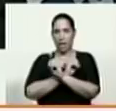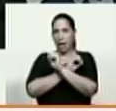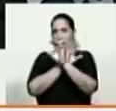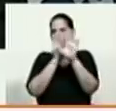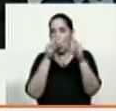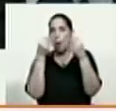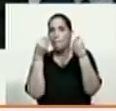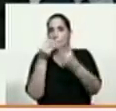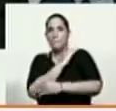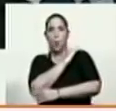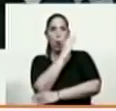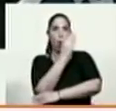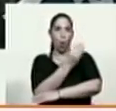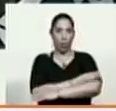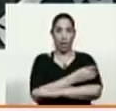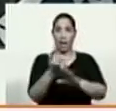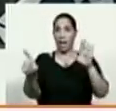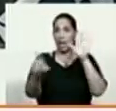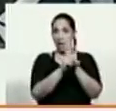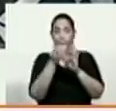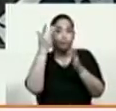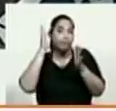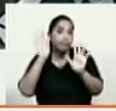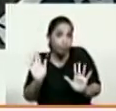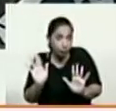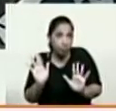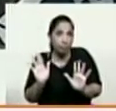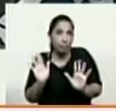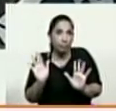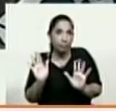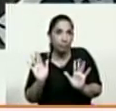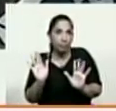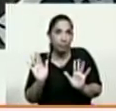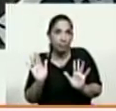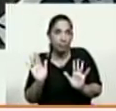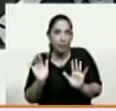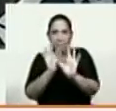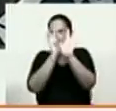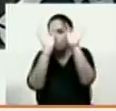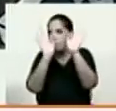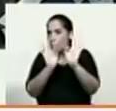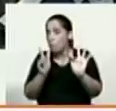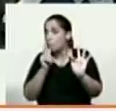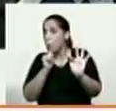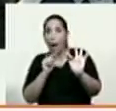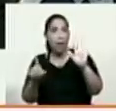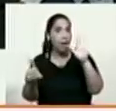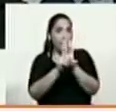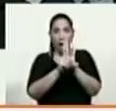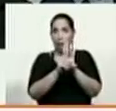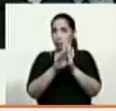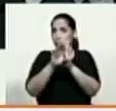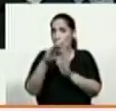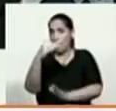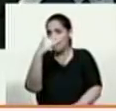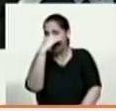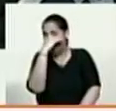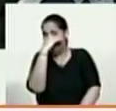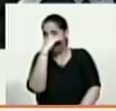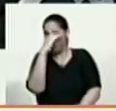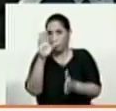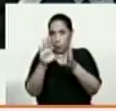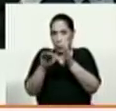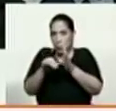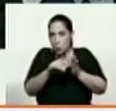un poder en este caso el poder legislativo pretende de manera ilegal delictiva y